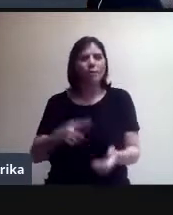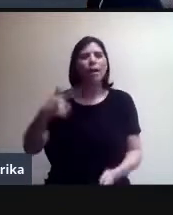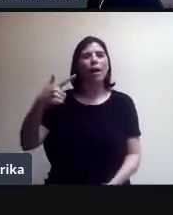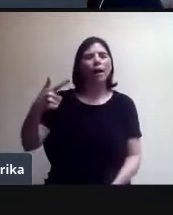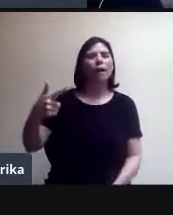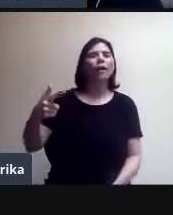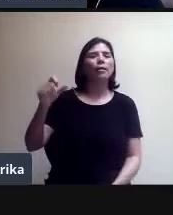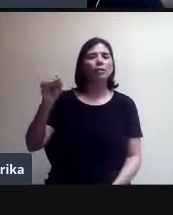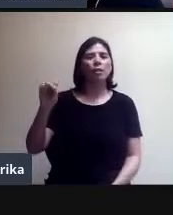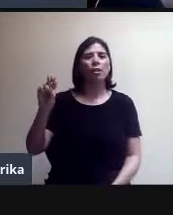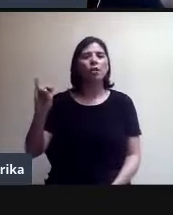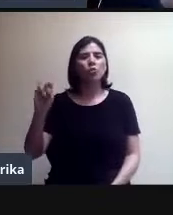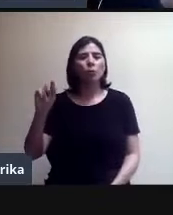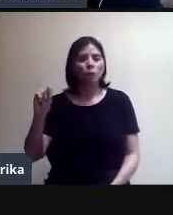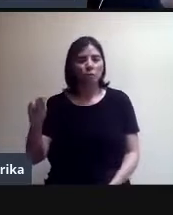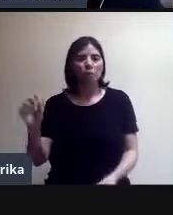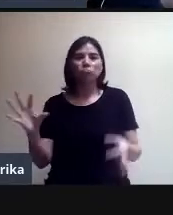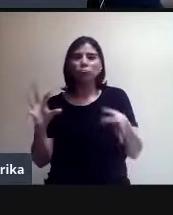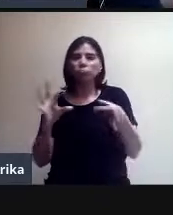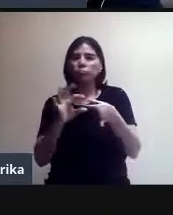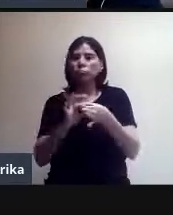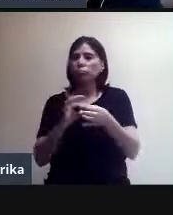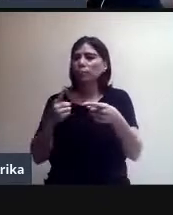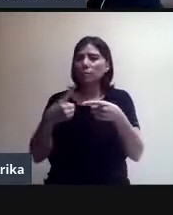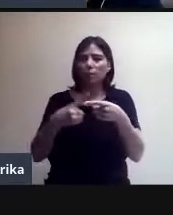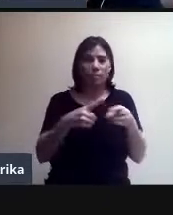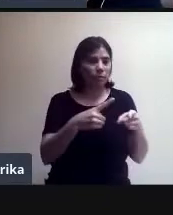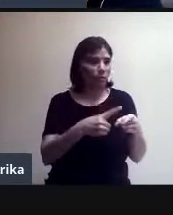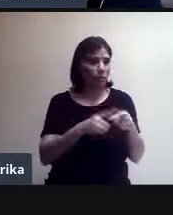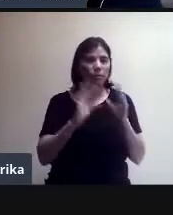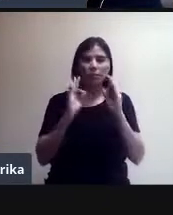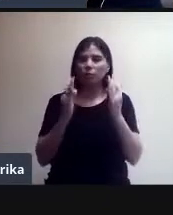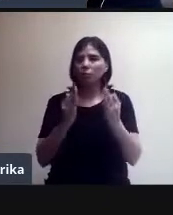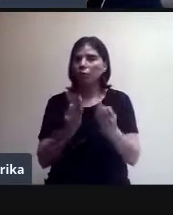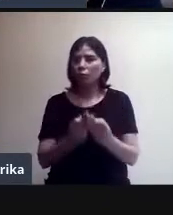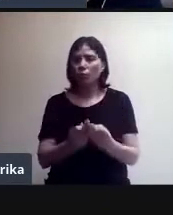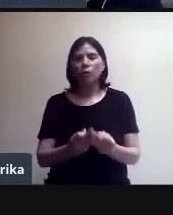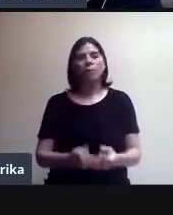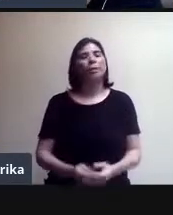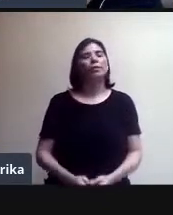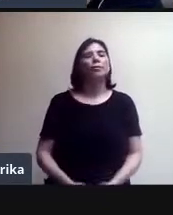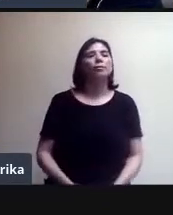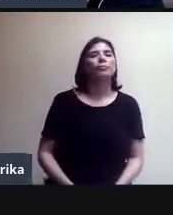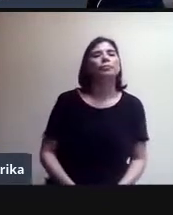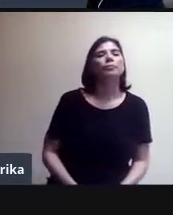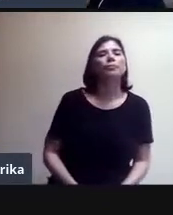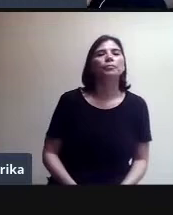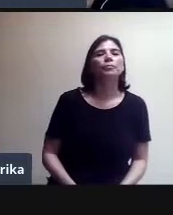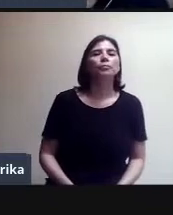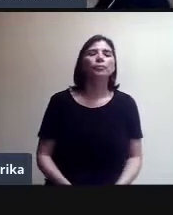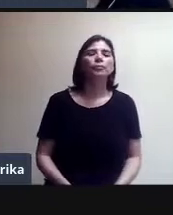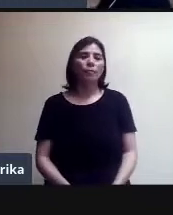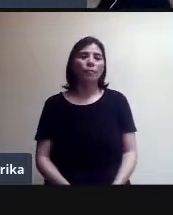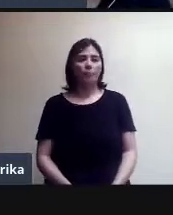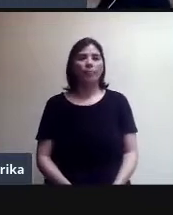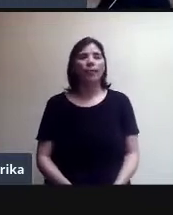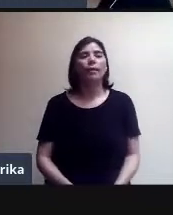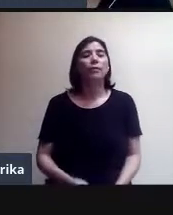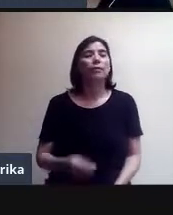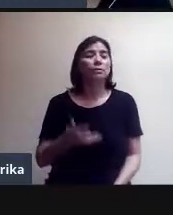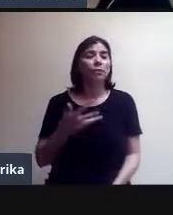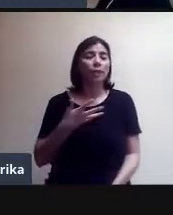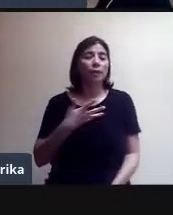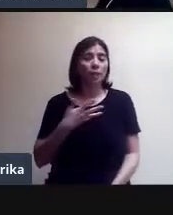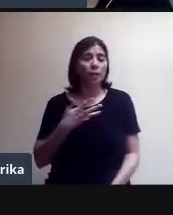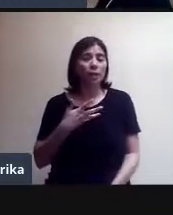compatible con los sistemas operativos más comunes que tenemos a disposición en los diferentes